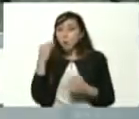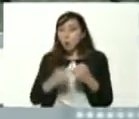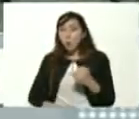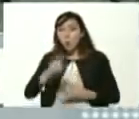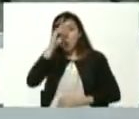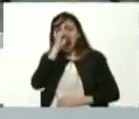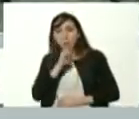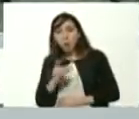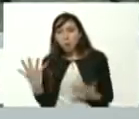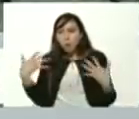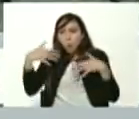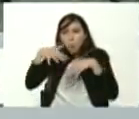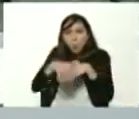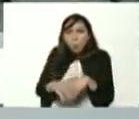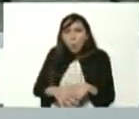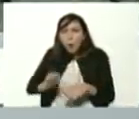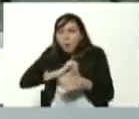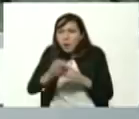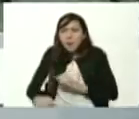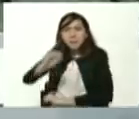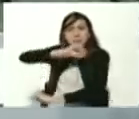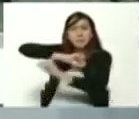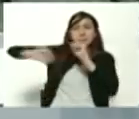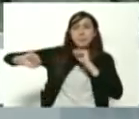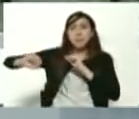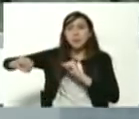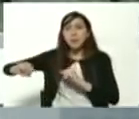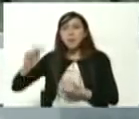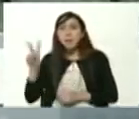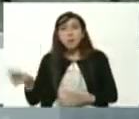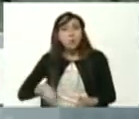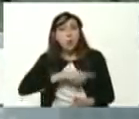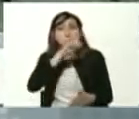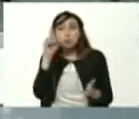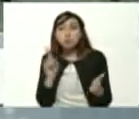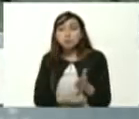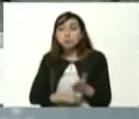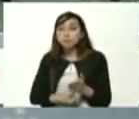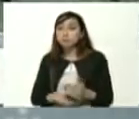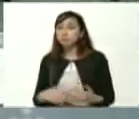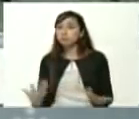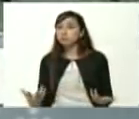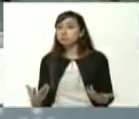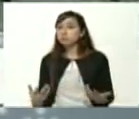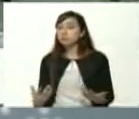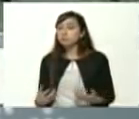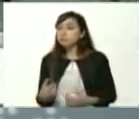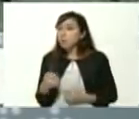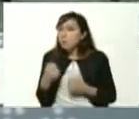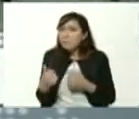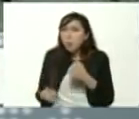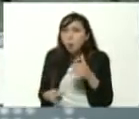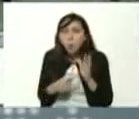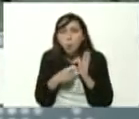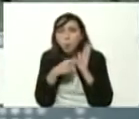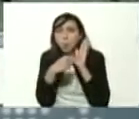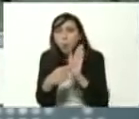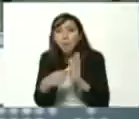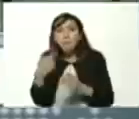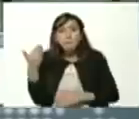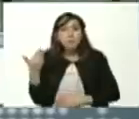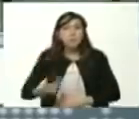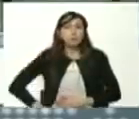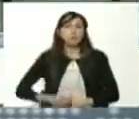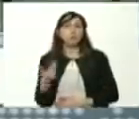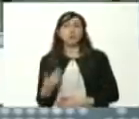integrados a la lucha contra el covid-19 en todo el país esto es algo que pocas veces hemos mostrado pero que tiene una gran